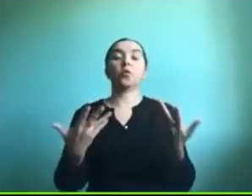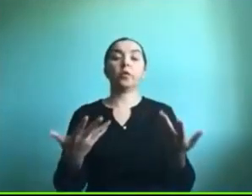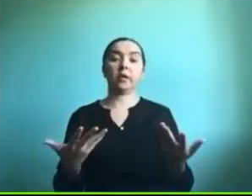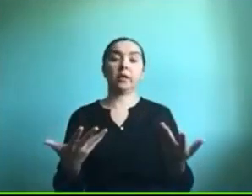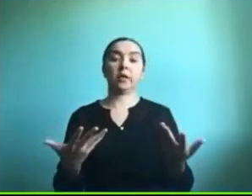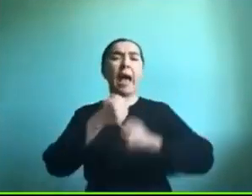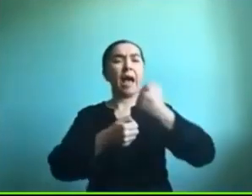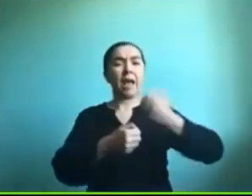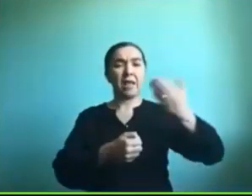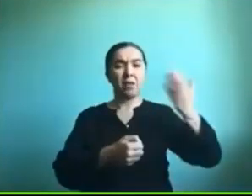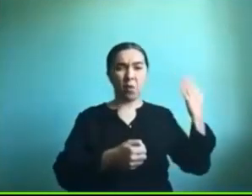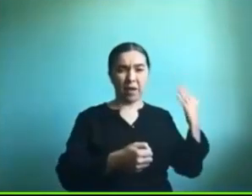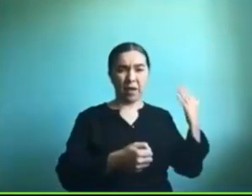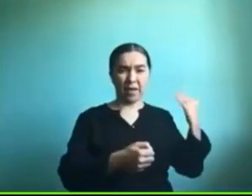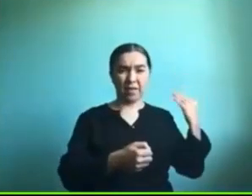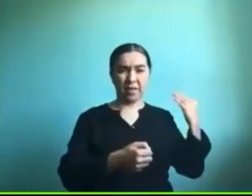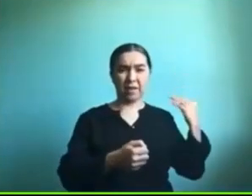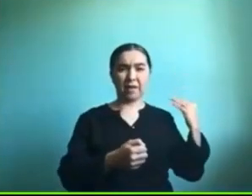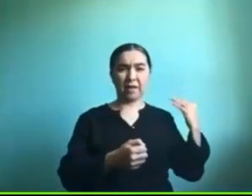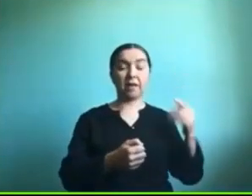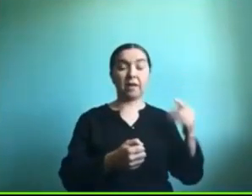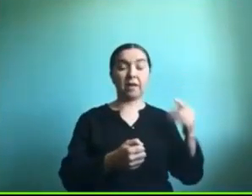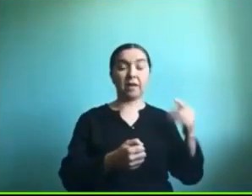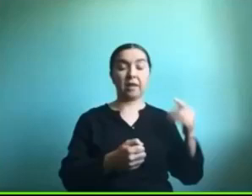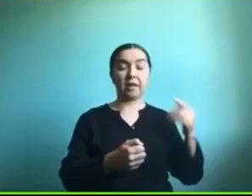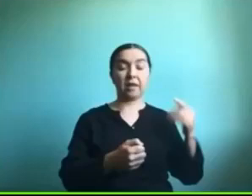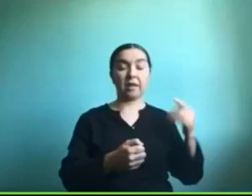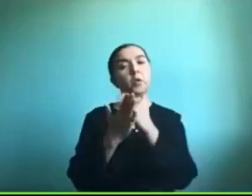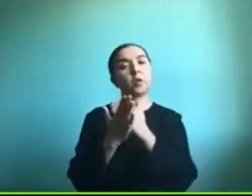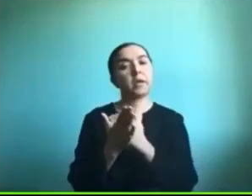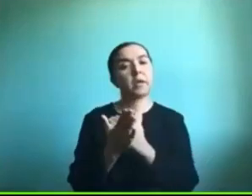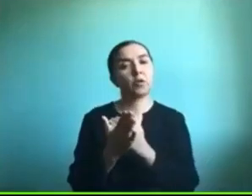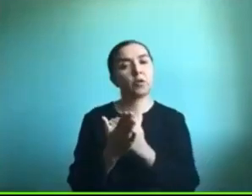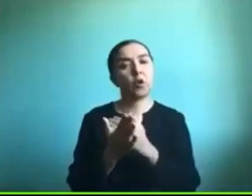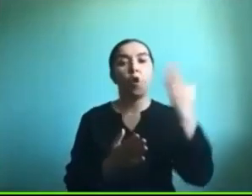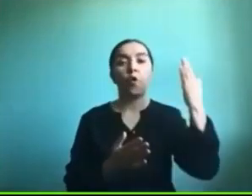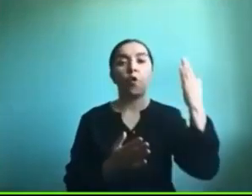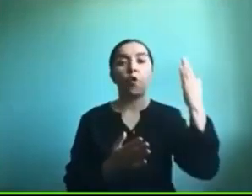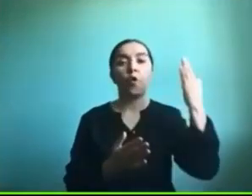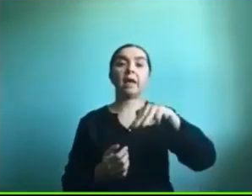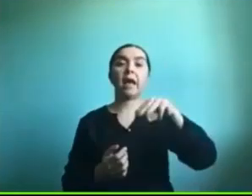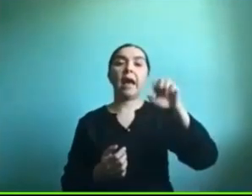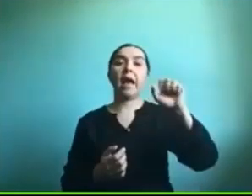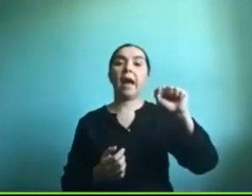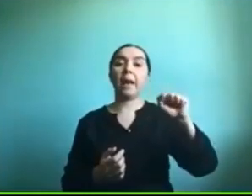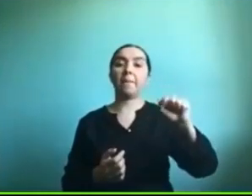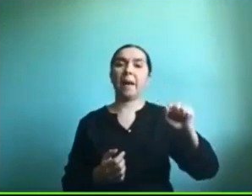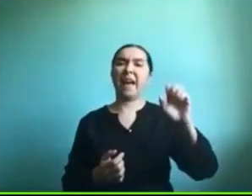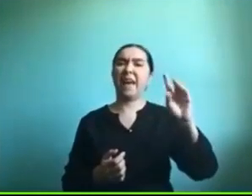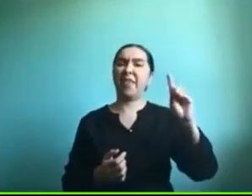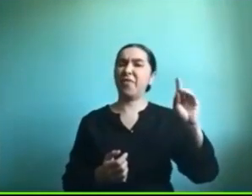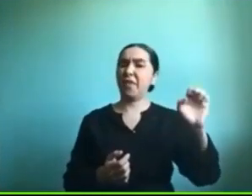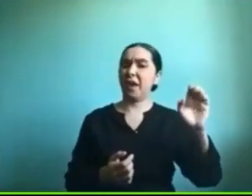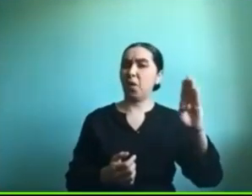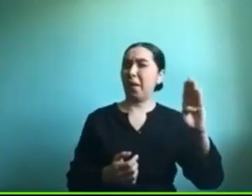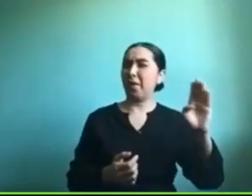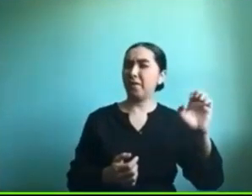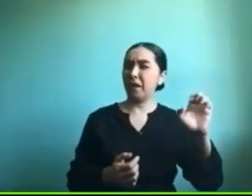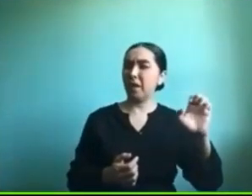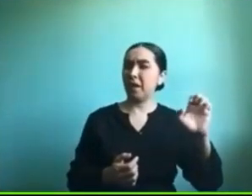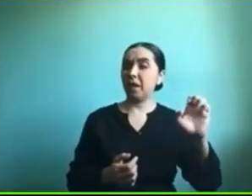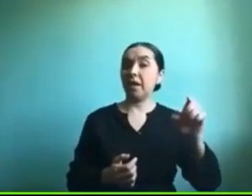proyecto con la fundación Amade que son chicos que tienen un trastorno